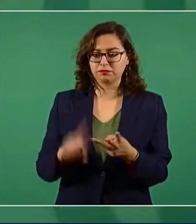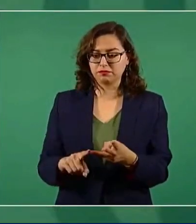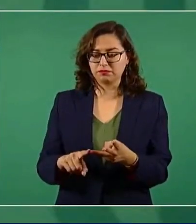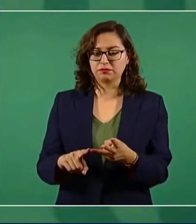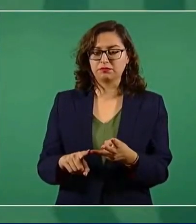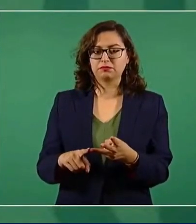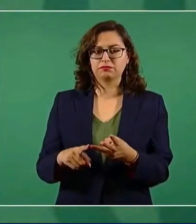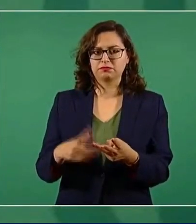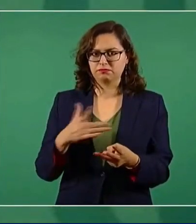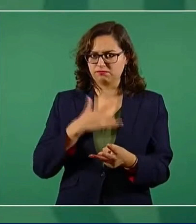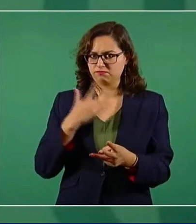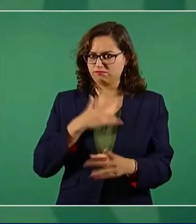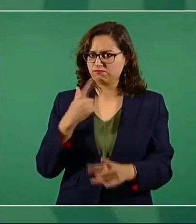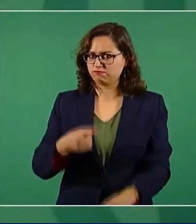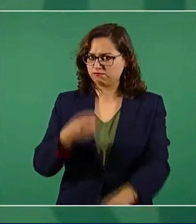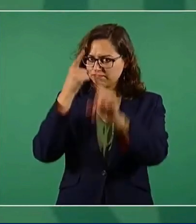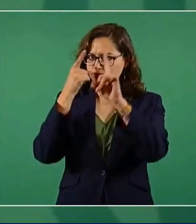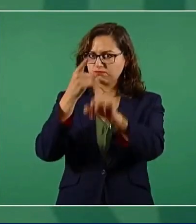convicciones.